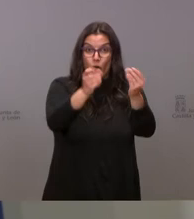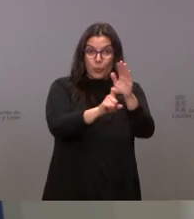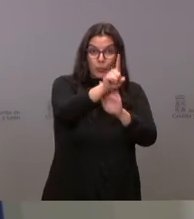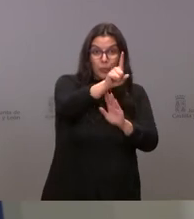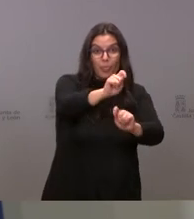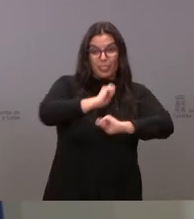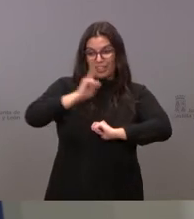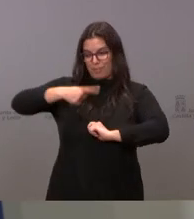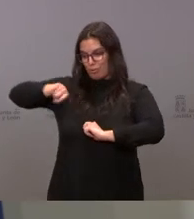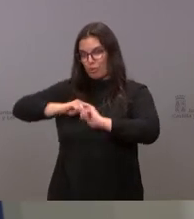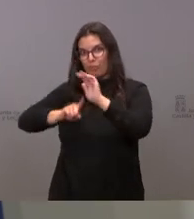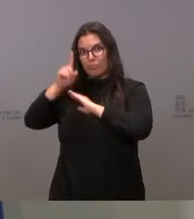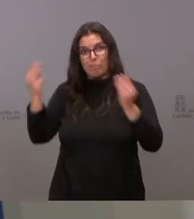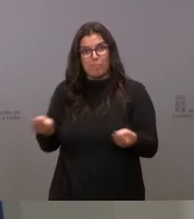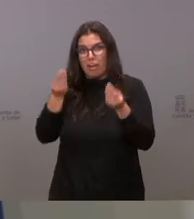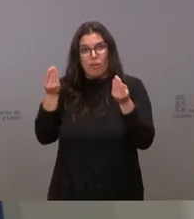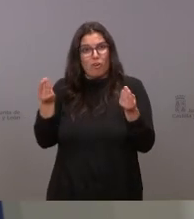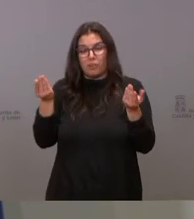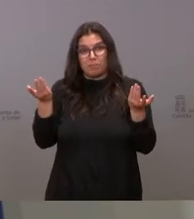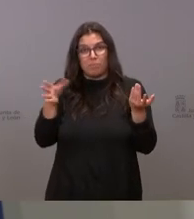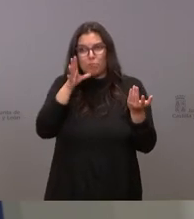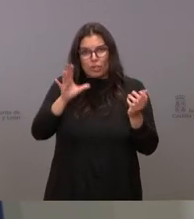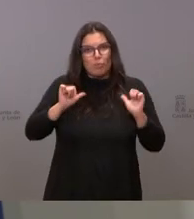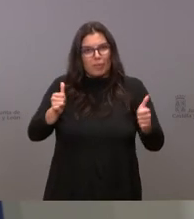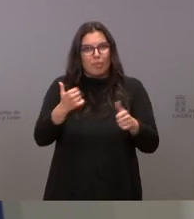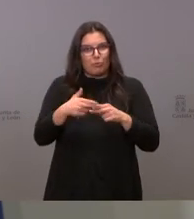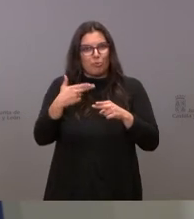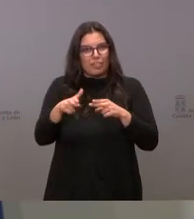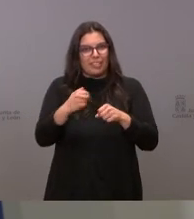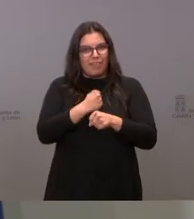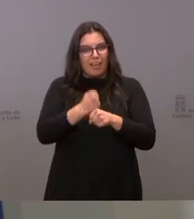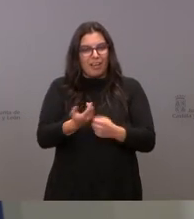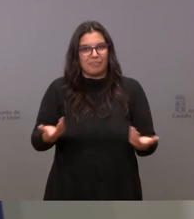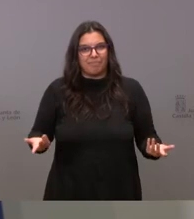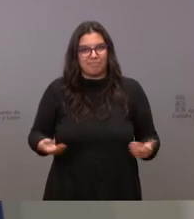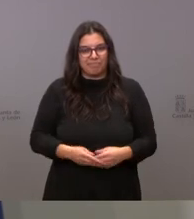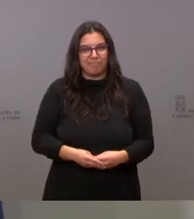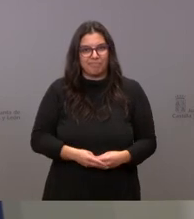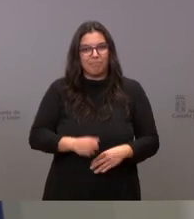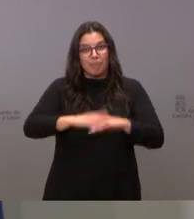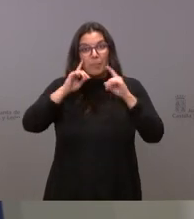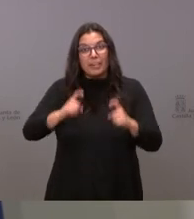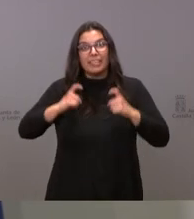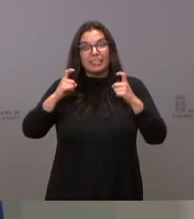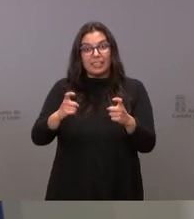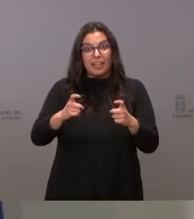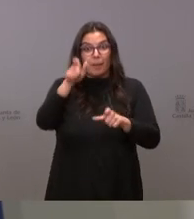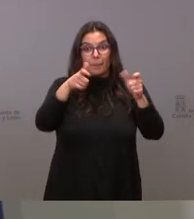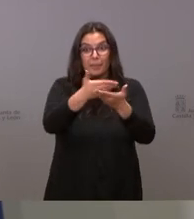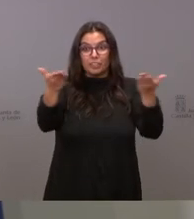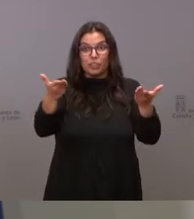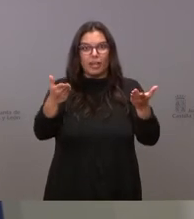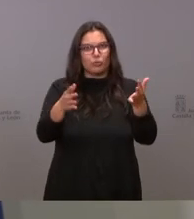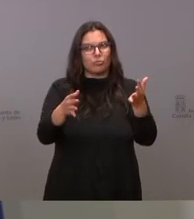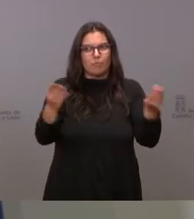mejor nos irá a nosotros. Básicamente para eso nos metimos en este oficio, nos metimos en este oficio para intentar que la suerte de nuestros ciudadanos fuera la mejor